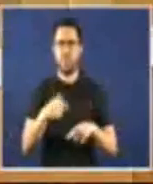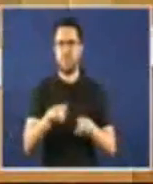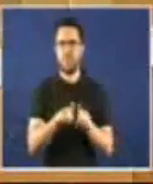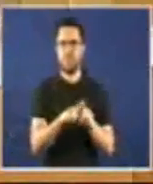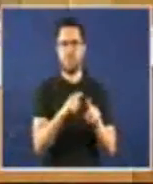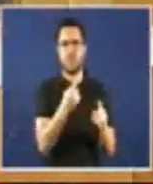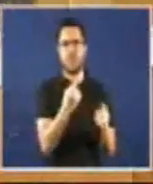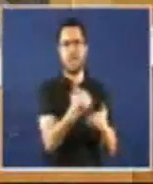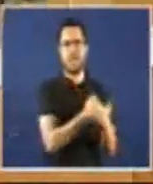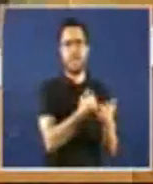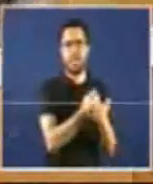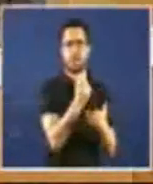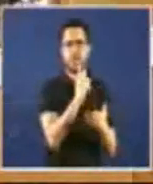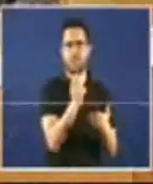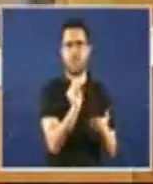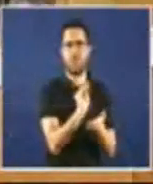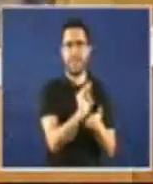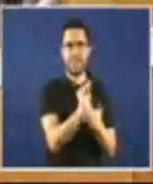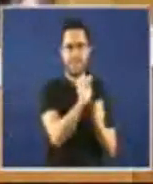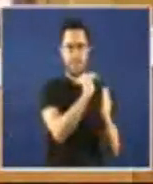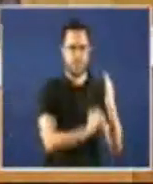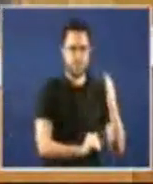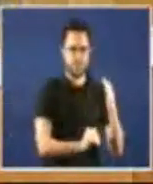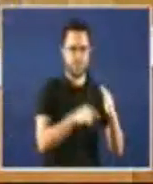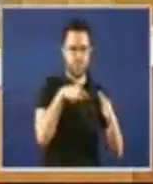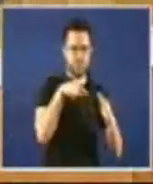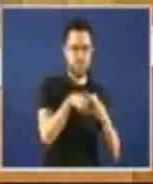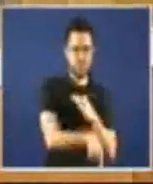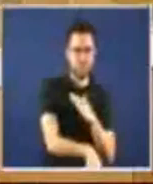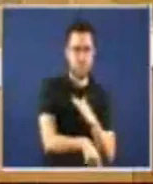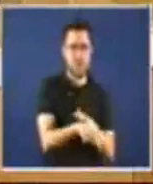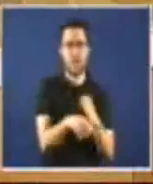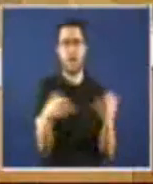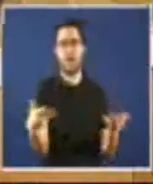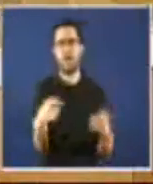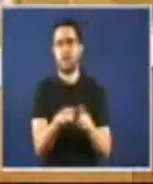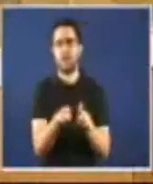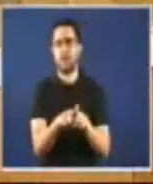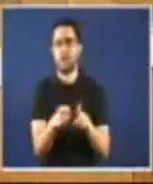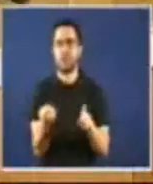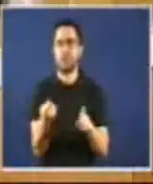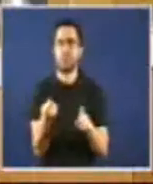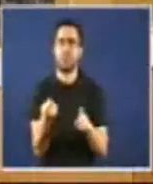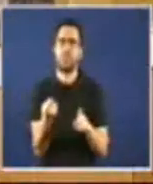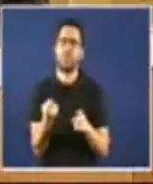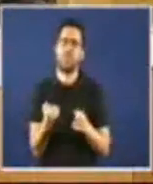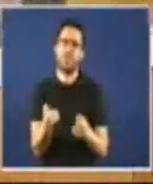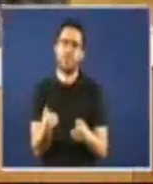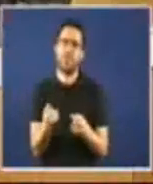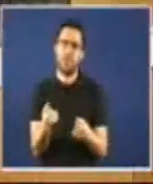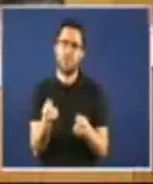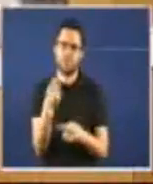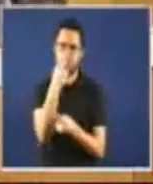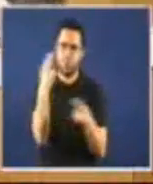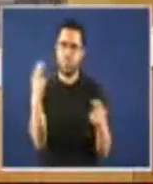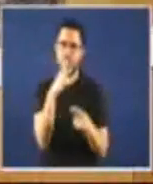non financieros o seña fundamentamente os ingresos ordinarios tributarios es gana cada ano máis o fluxo investidor público mesmamente cando